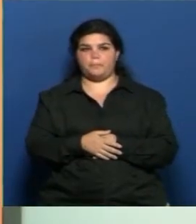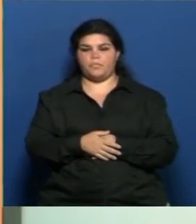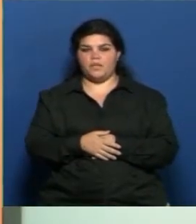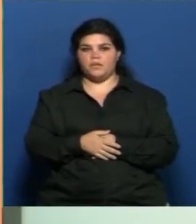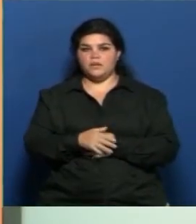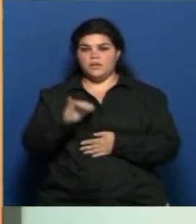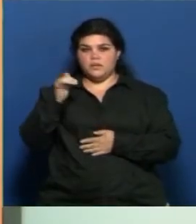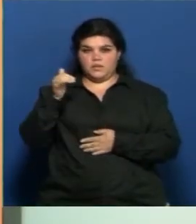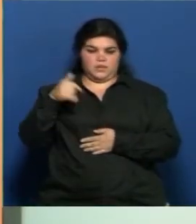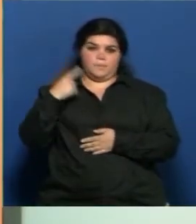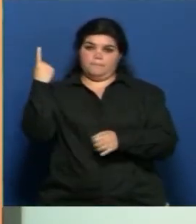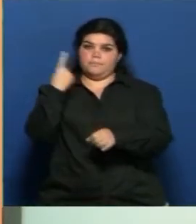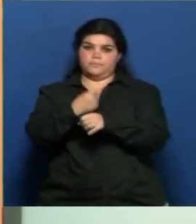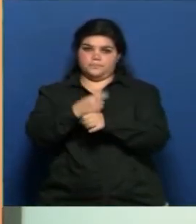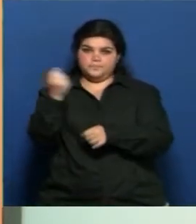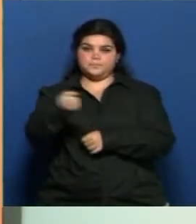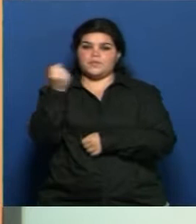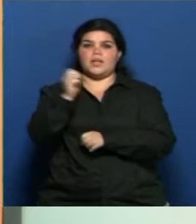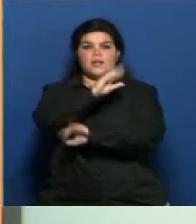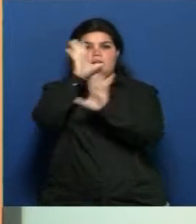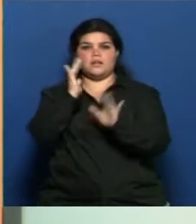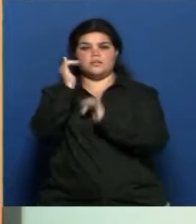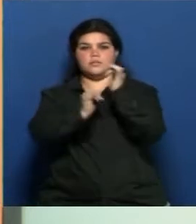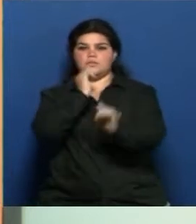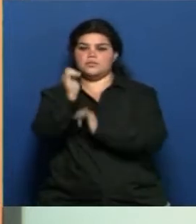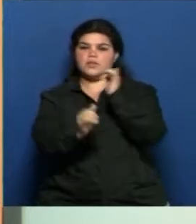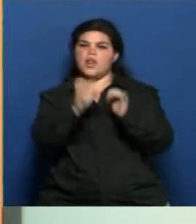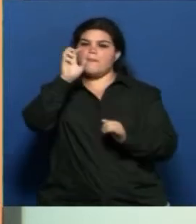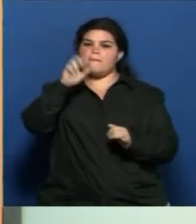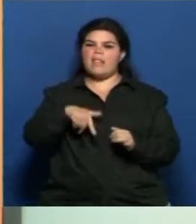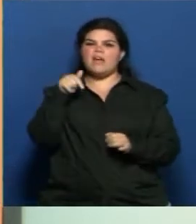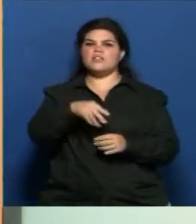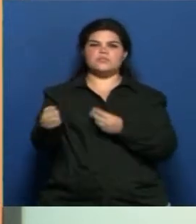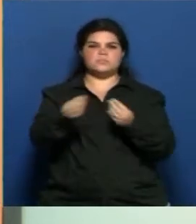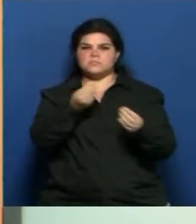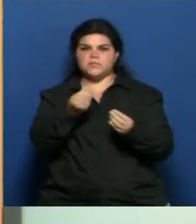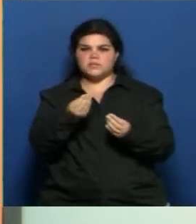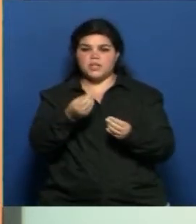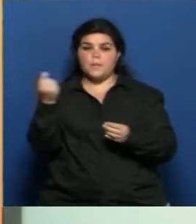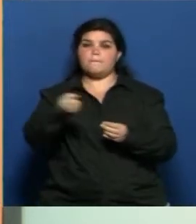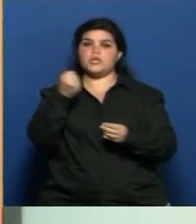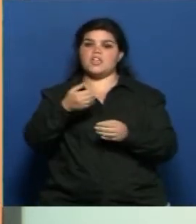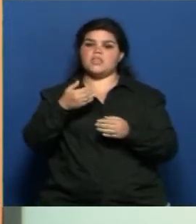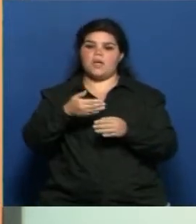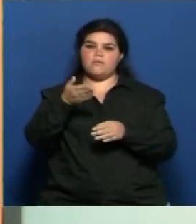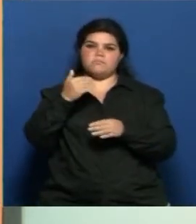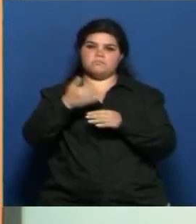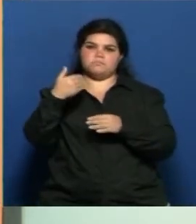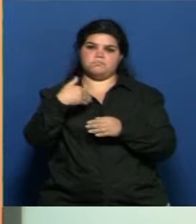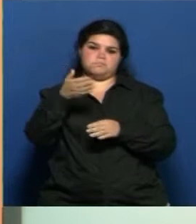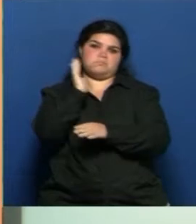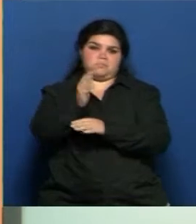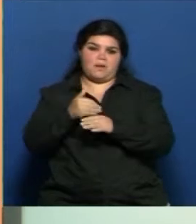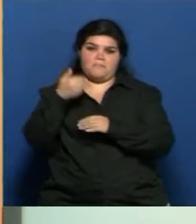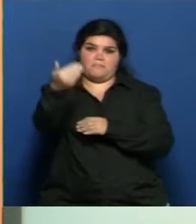primera instancia quiero aclarar que el hecho de hacer un plan significa planificar a largo plazo. Cosa